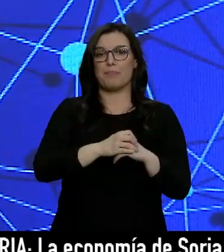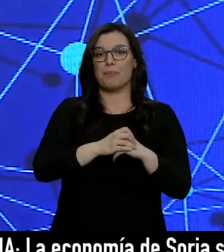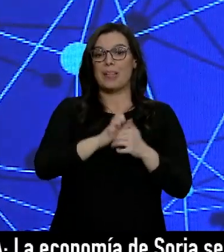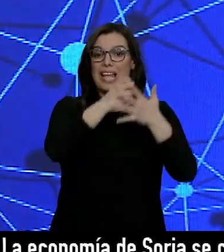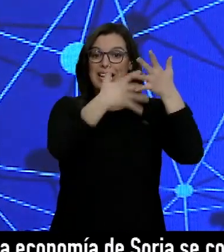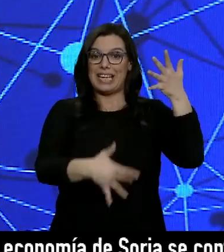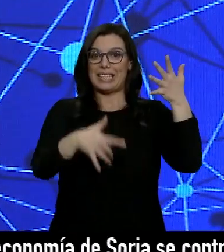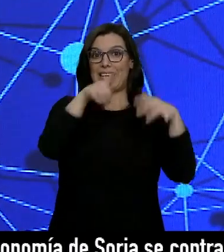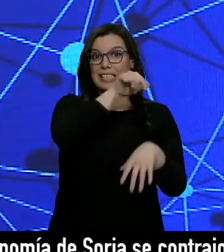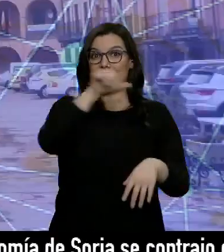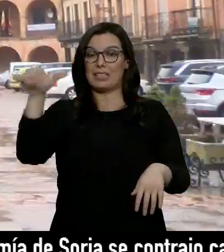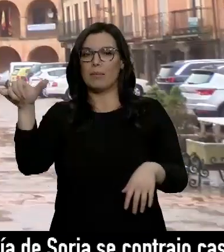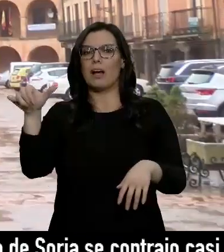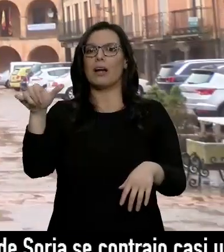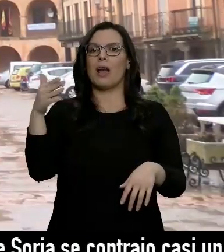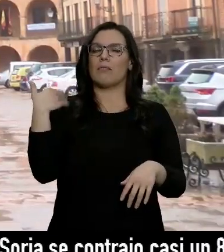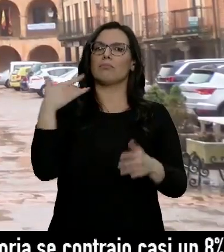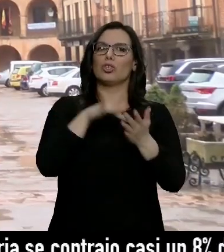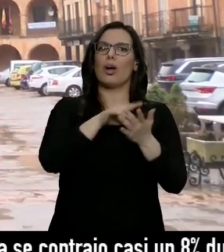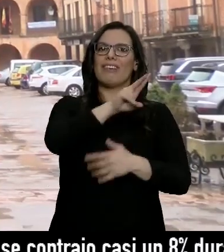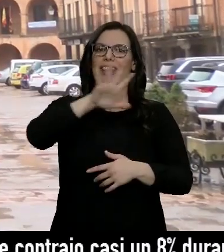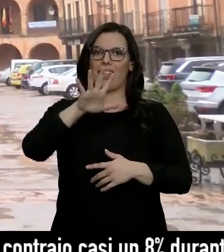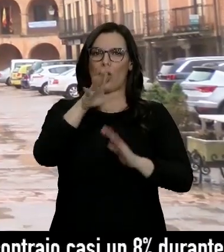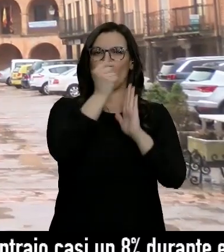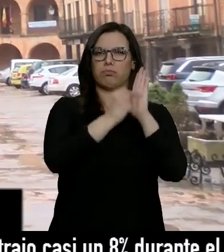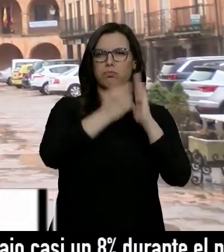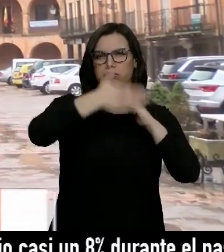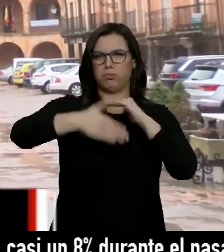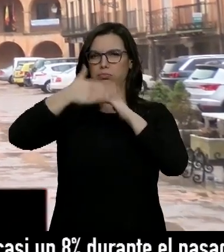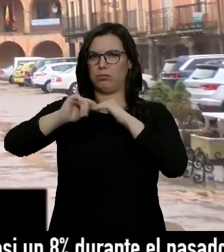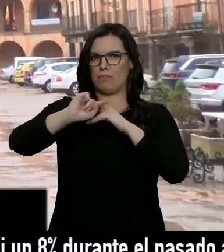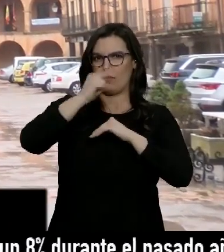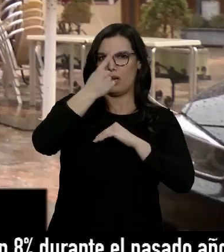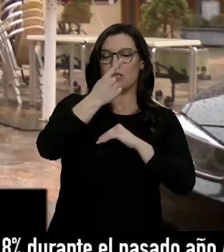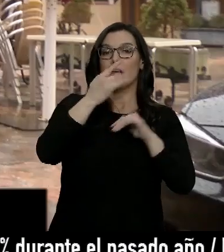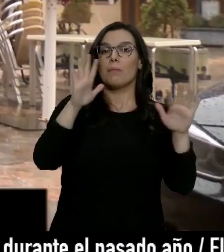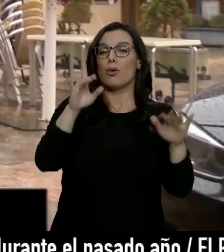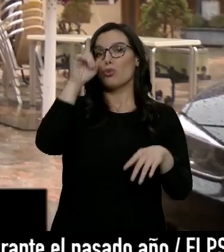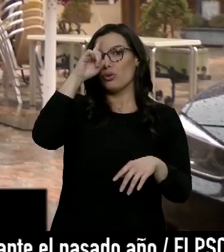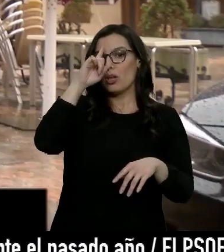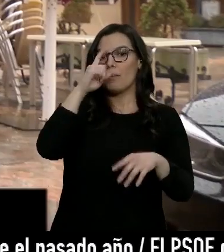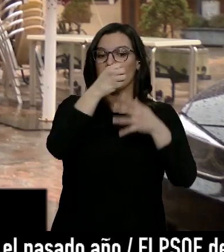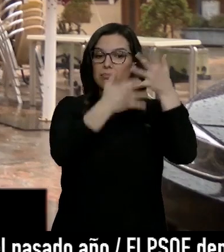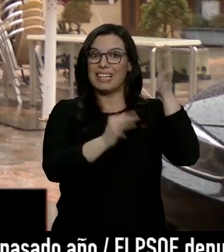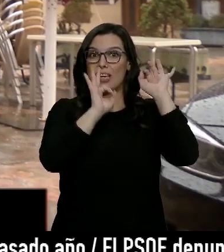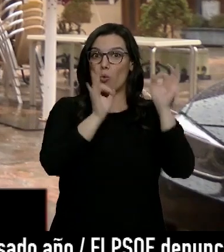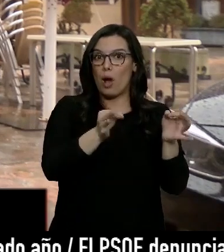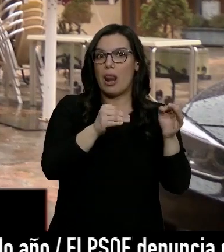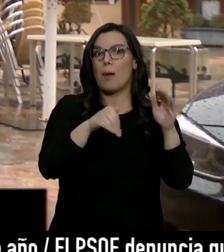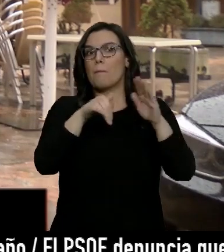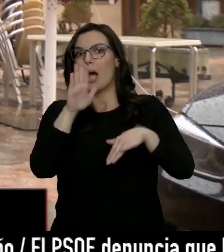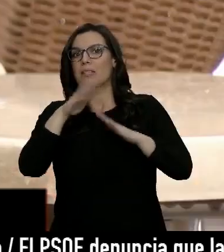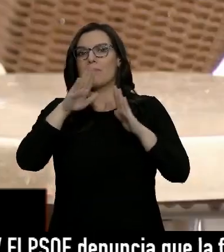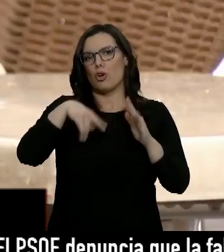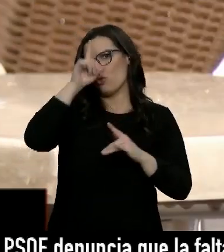lista esta semana era de 25 localidades, pero la Consejería de Sanidad no ha avanzado si habrá más o menos municipios afectados